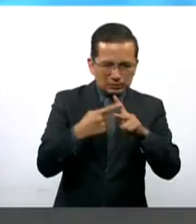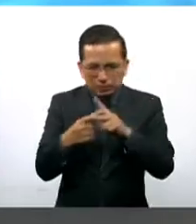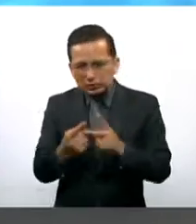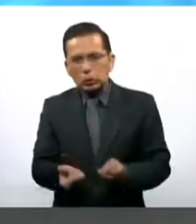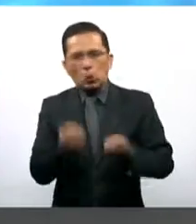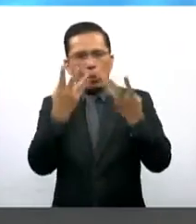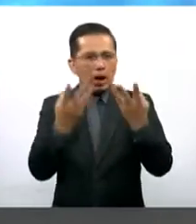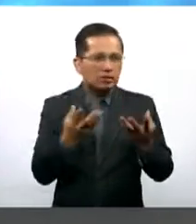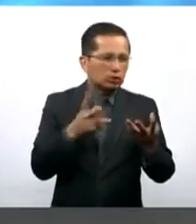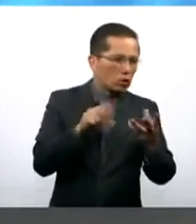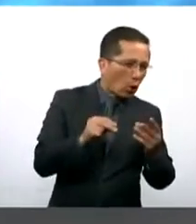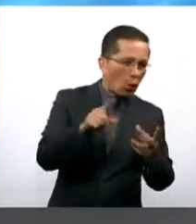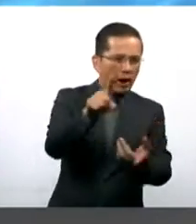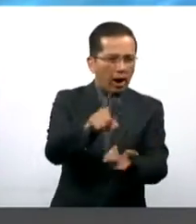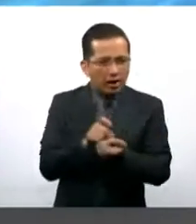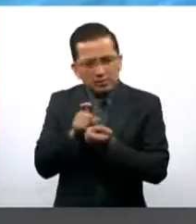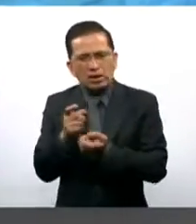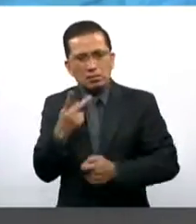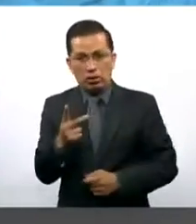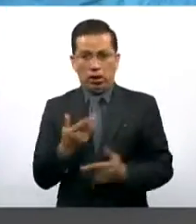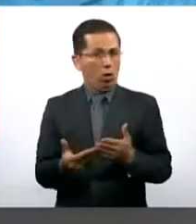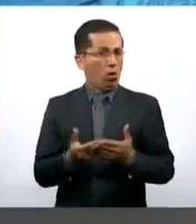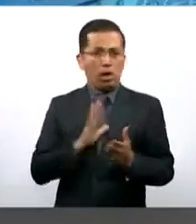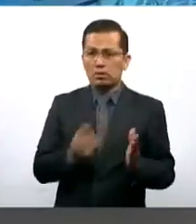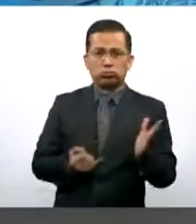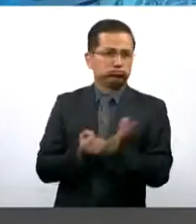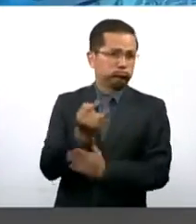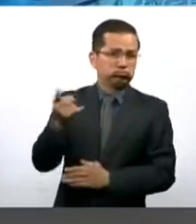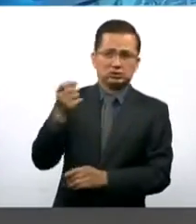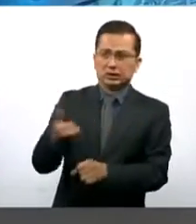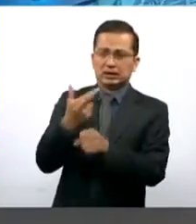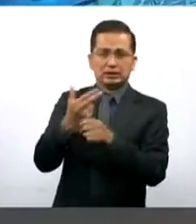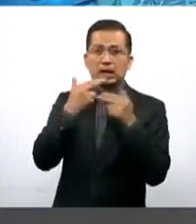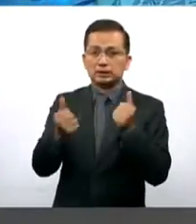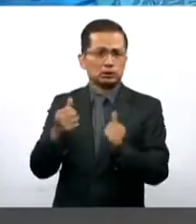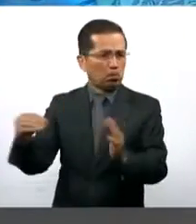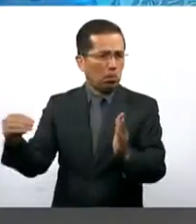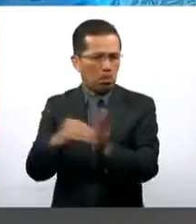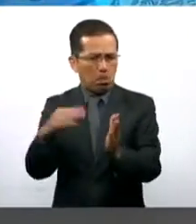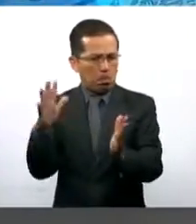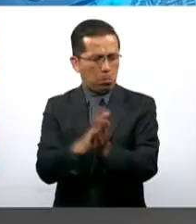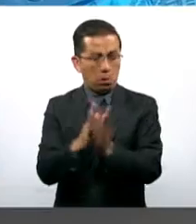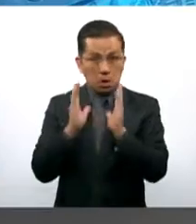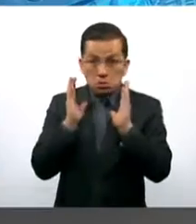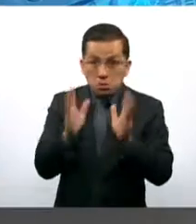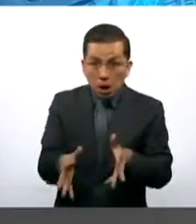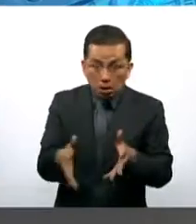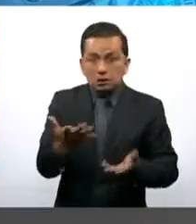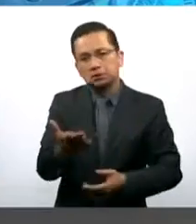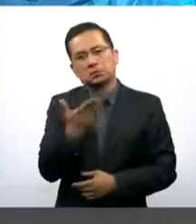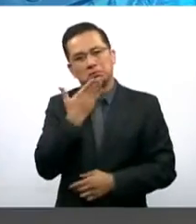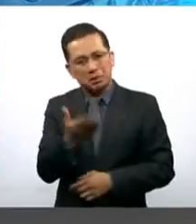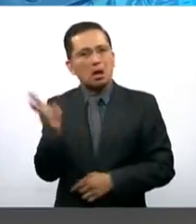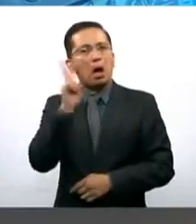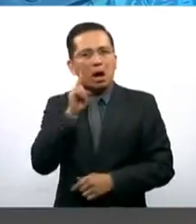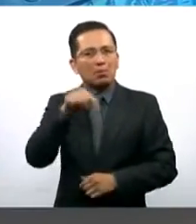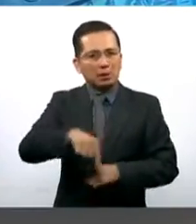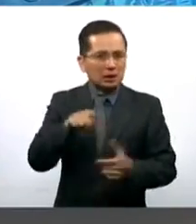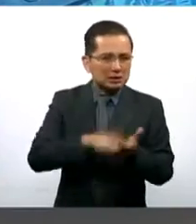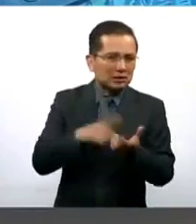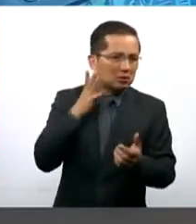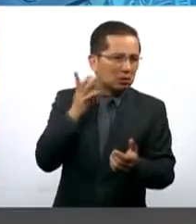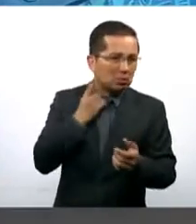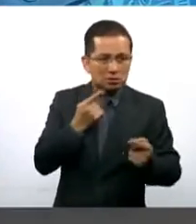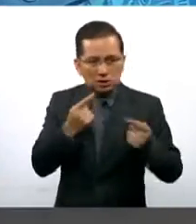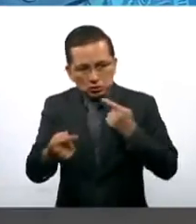impuesto. Pero ahora, desde la Secretaría de Hacienda, en el proyecto original, ya viene incluido. Vamos a ver la discusión y a ver si se logra. Estaremos